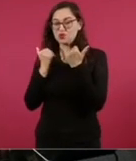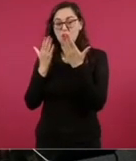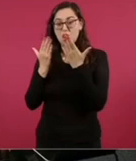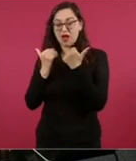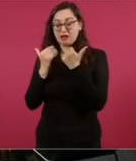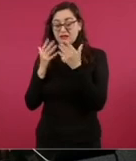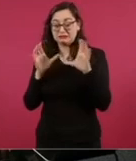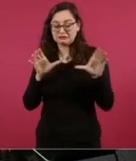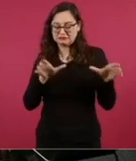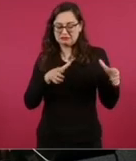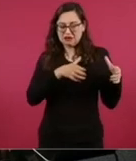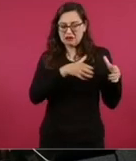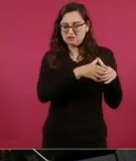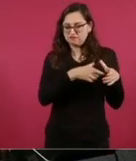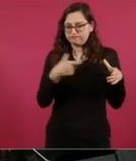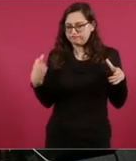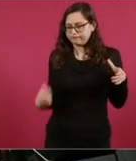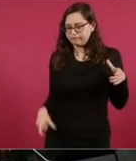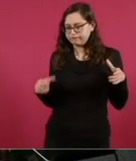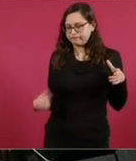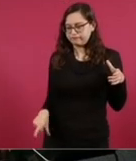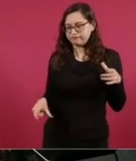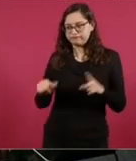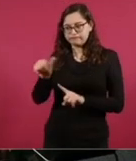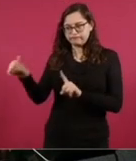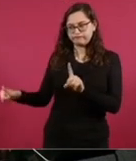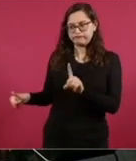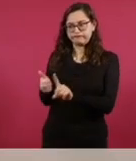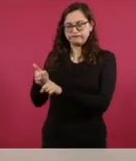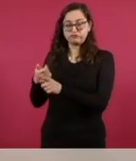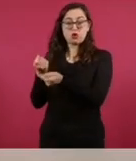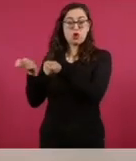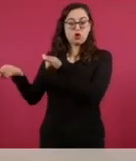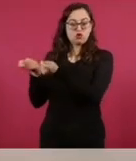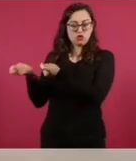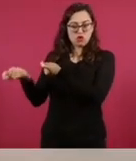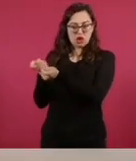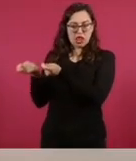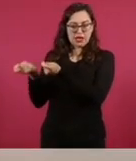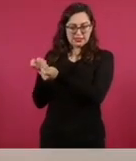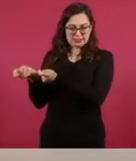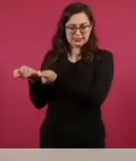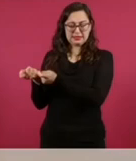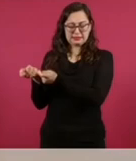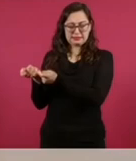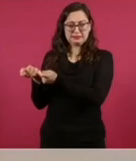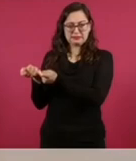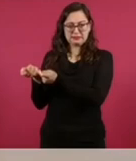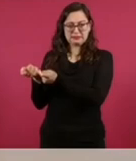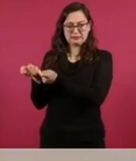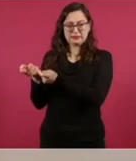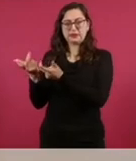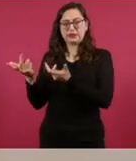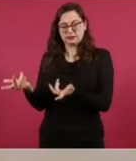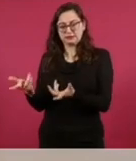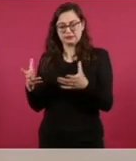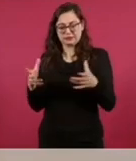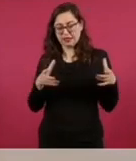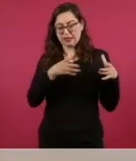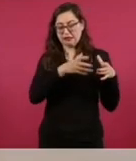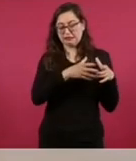una minoría rapaz, los que antes se sentían los dueños de México